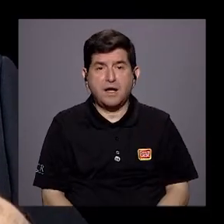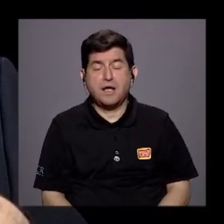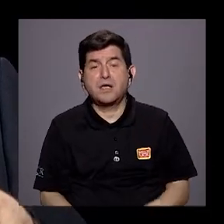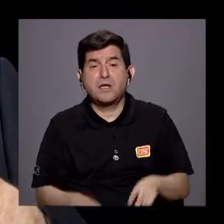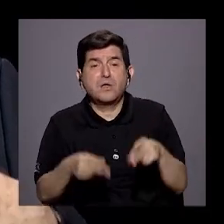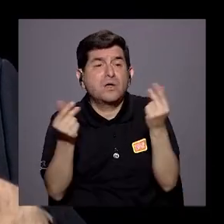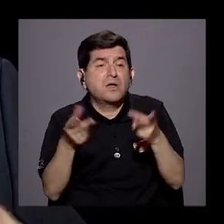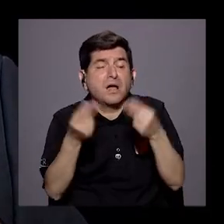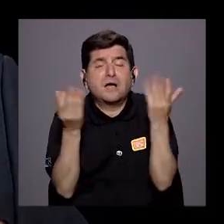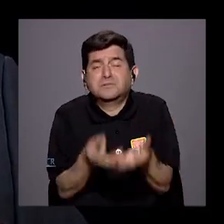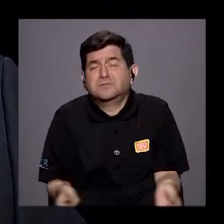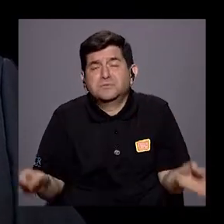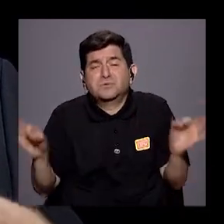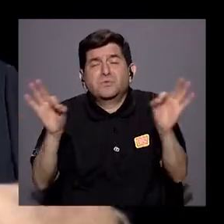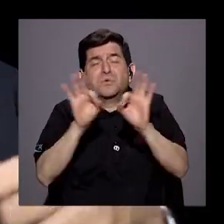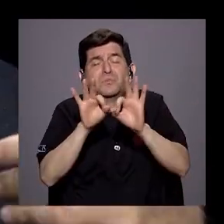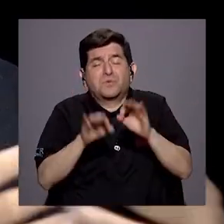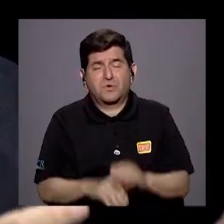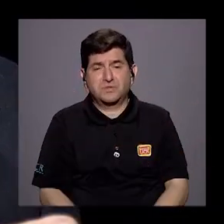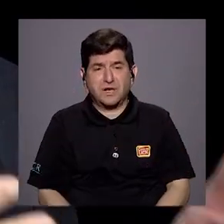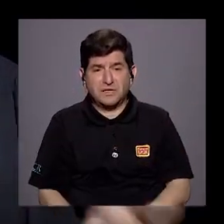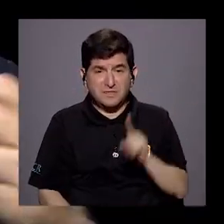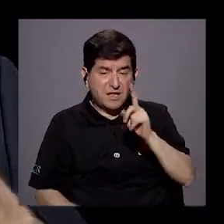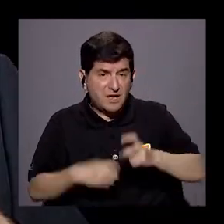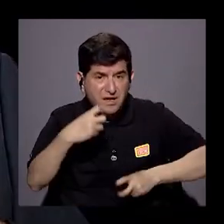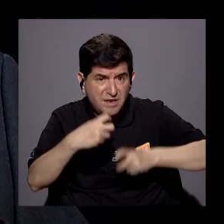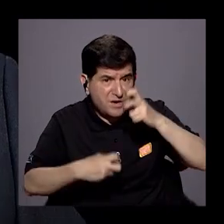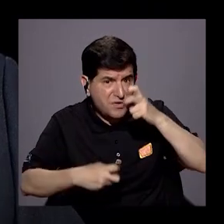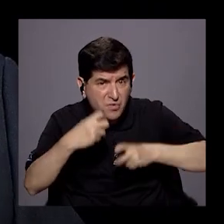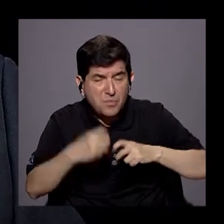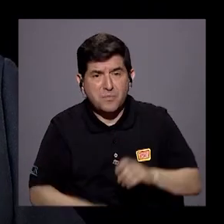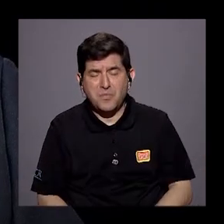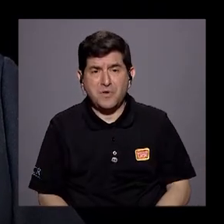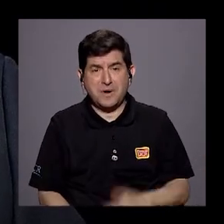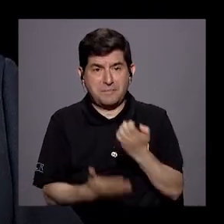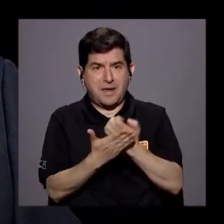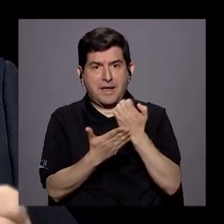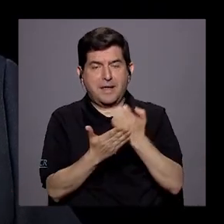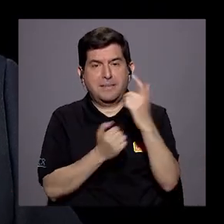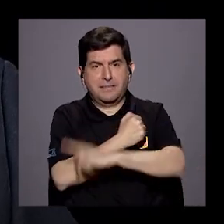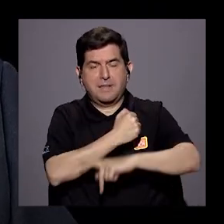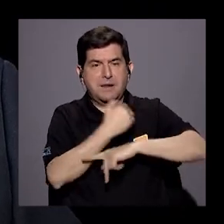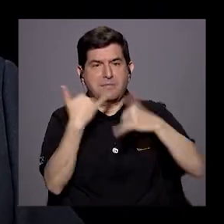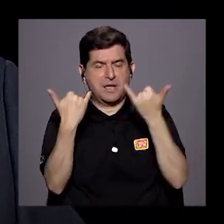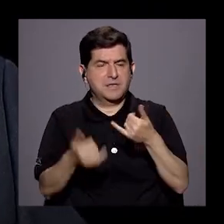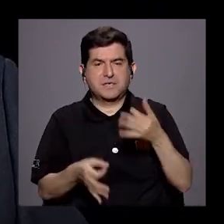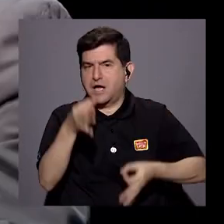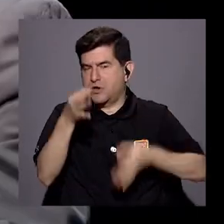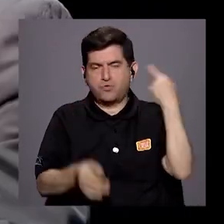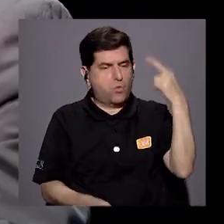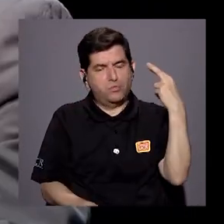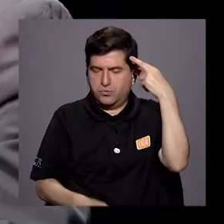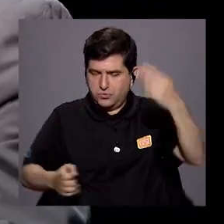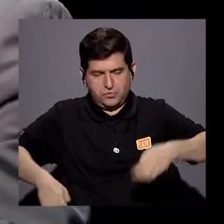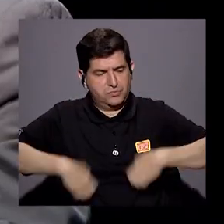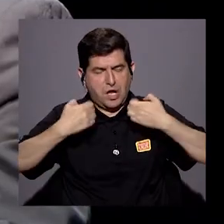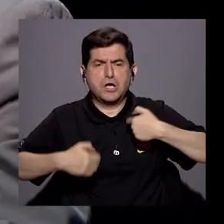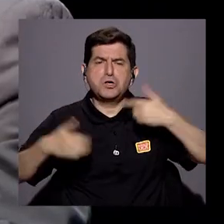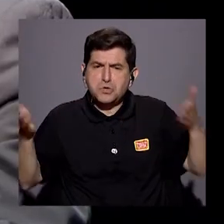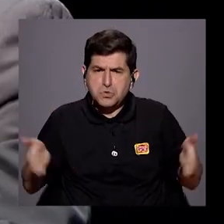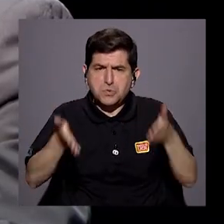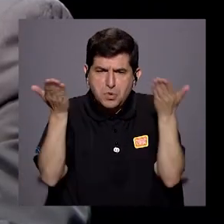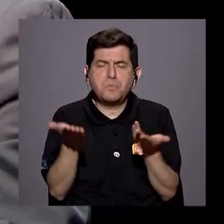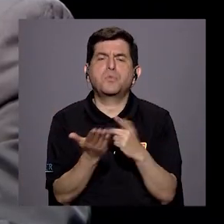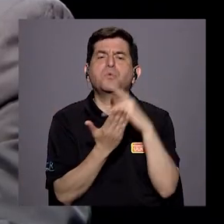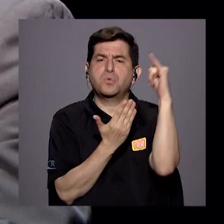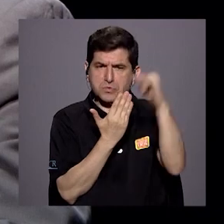una cantidad importante de dinero que en un problema de crisis fiscal como tiene el país ya no se justifica. Y yo impulsaría mucho